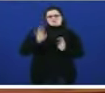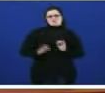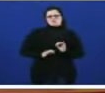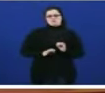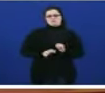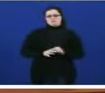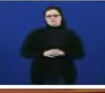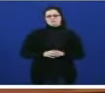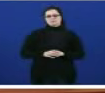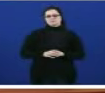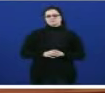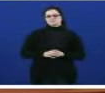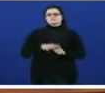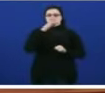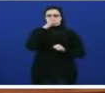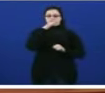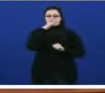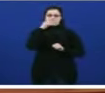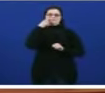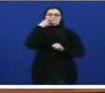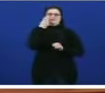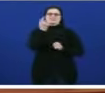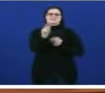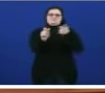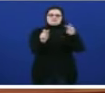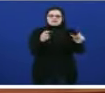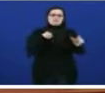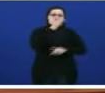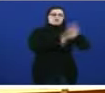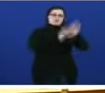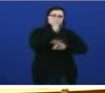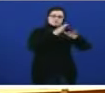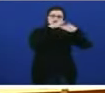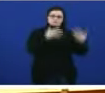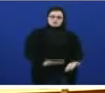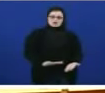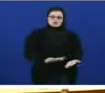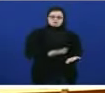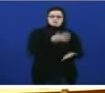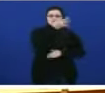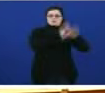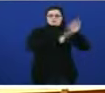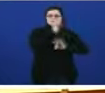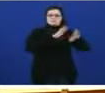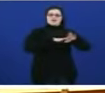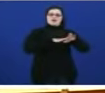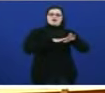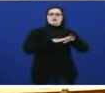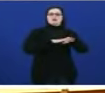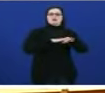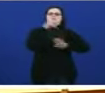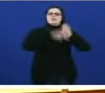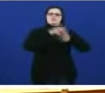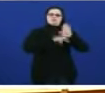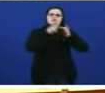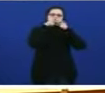Castelau vaiamos as cifras nos orzamentos vicentes os orzamentos para a normalización lingüística reducironse